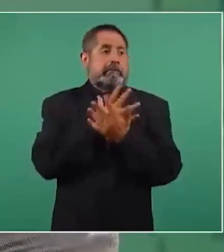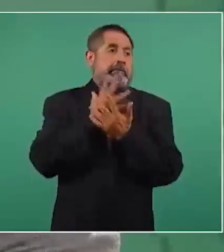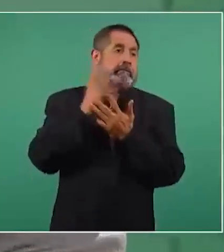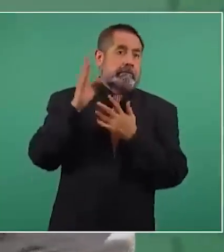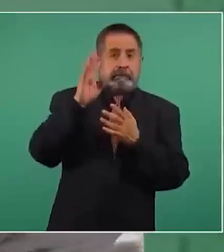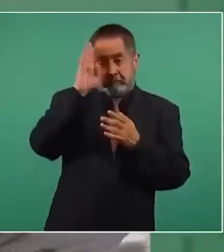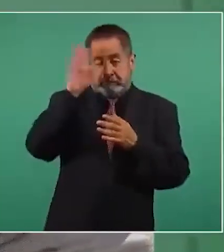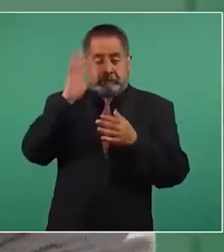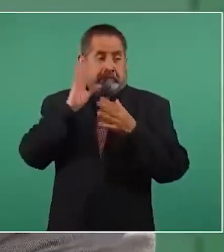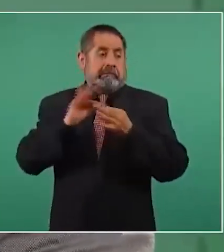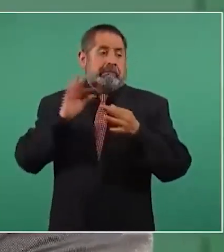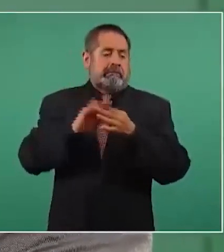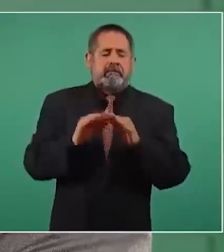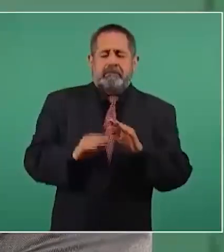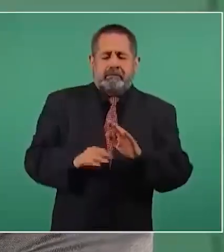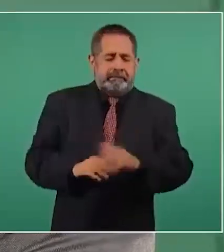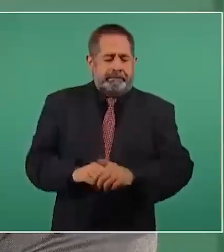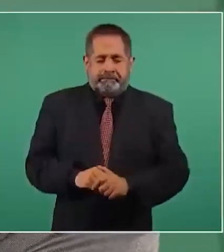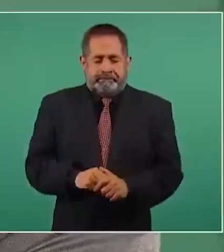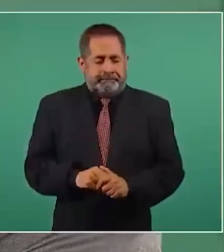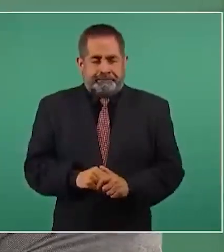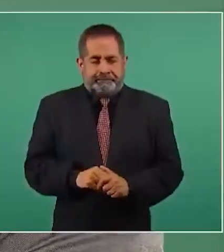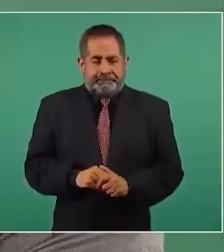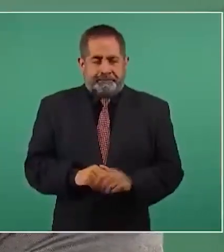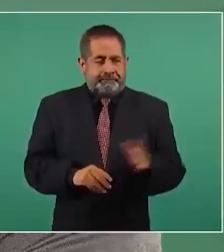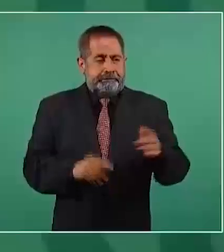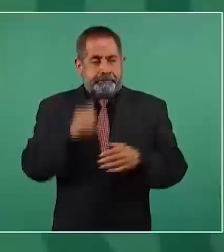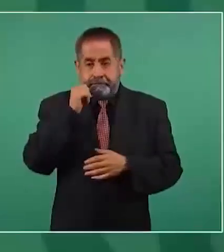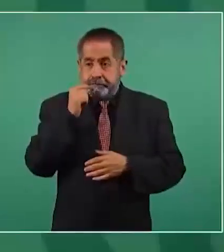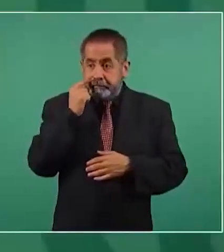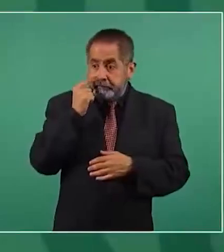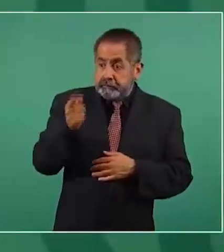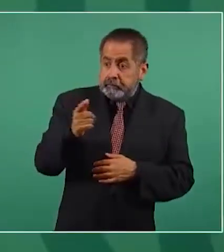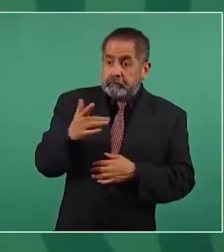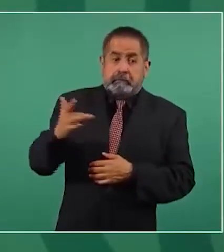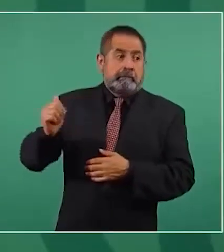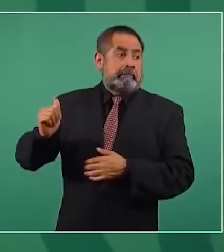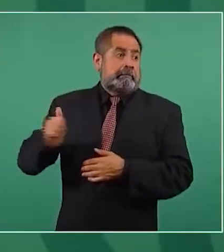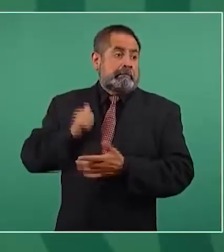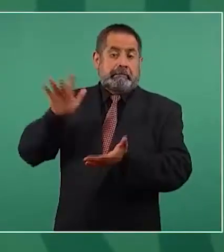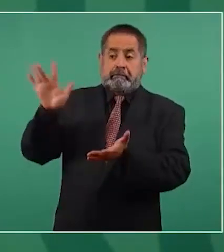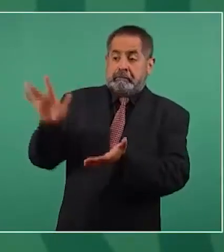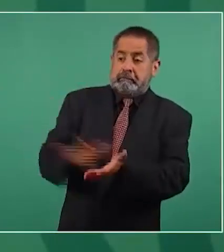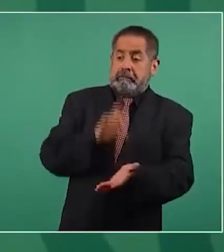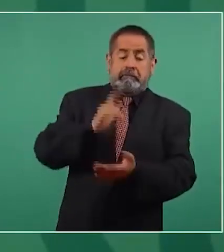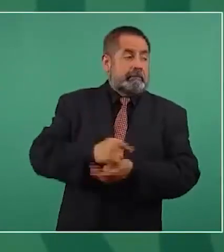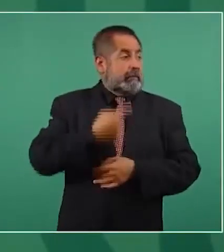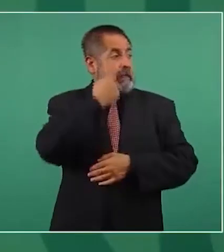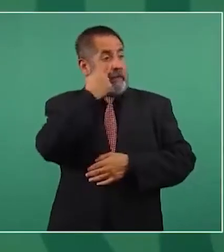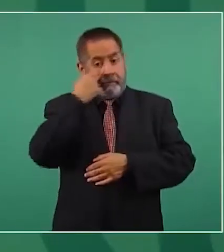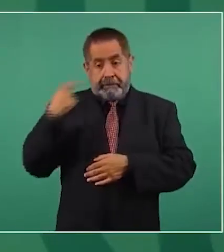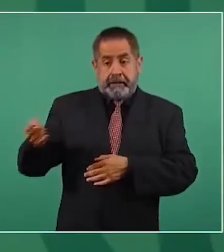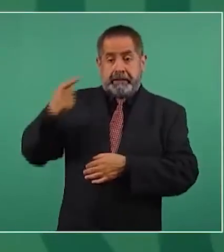raja o sacan raja política.